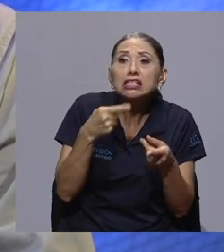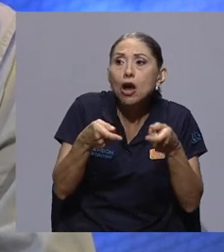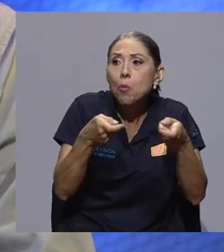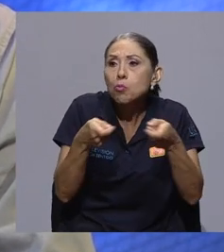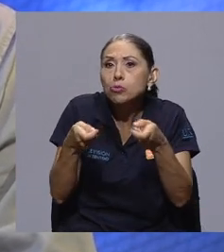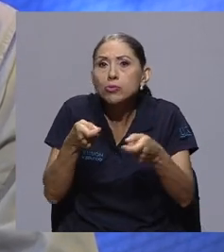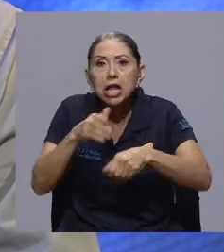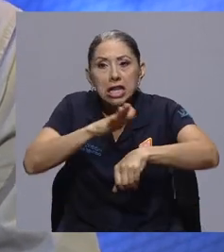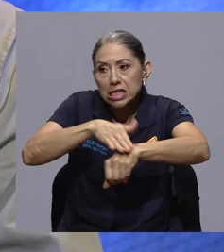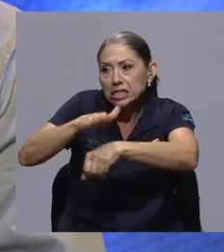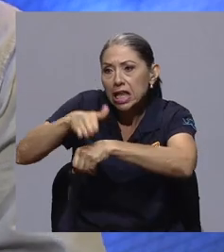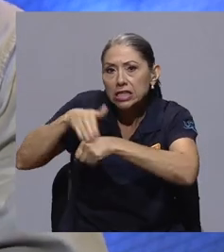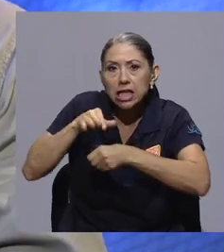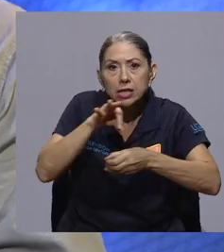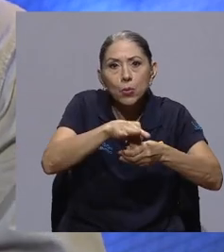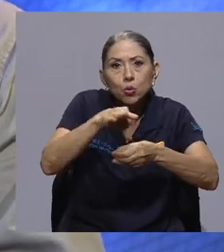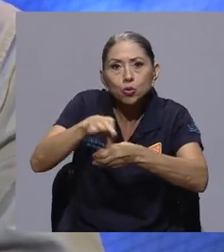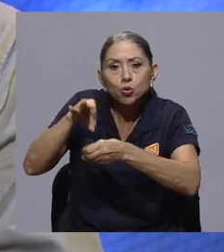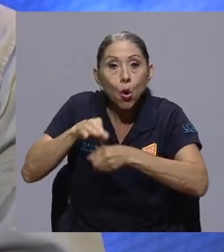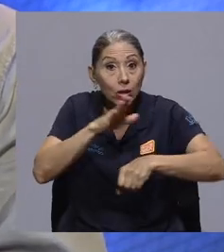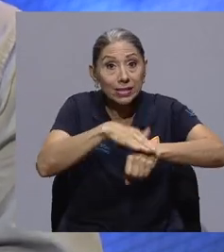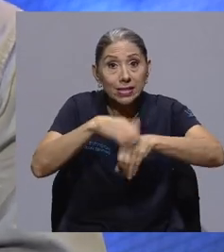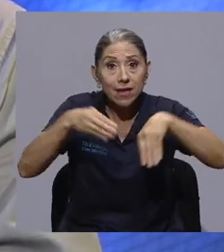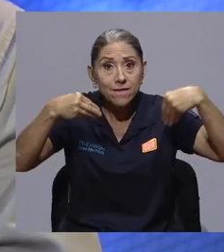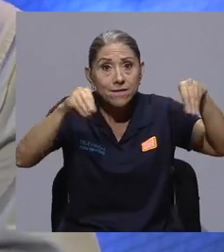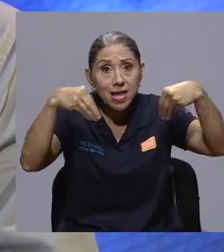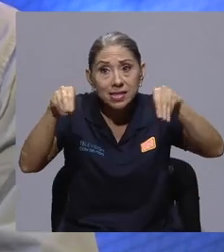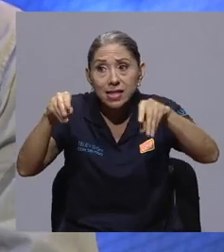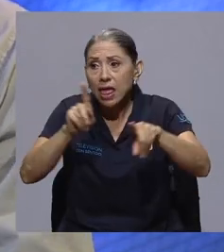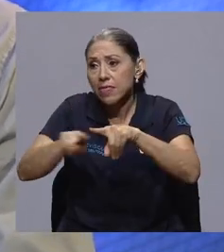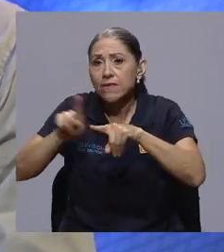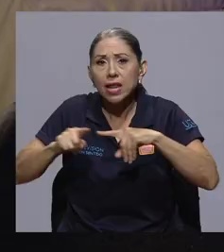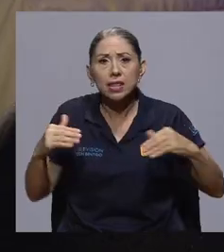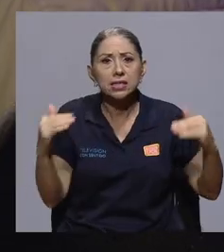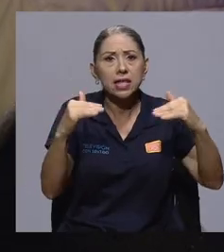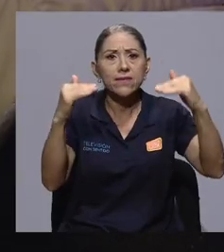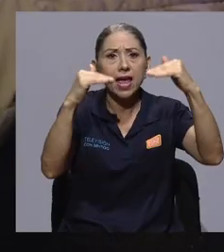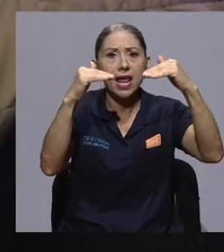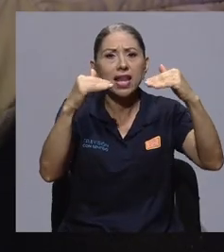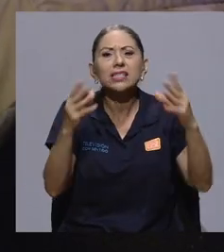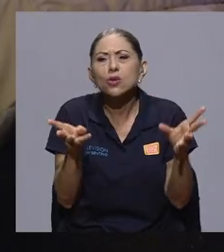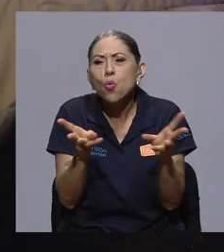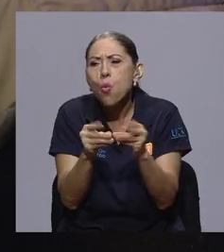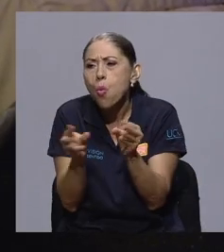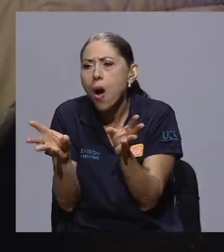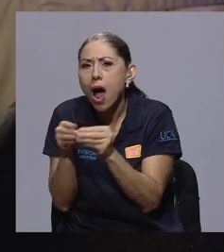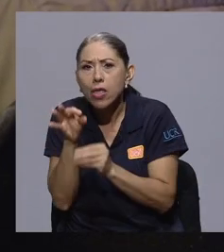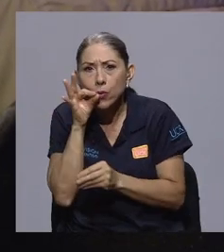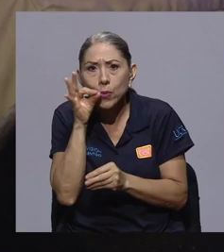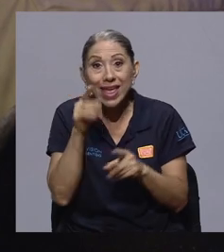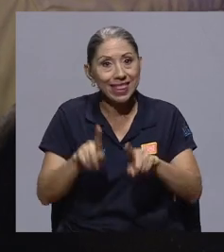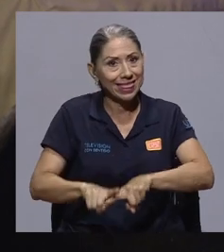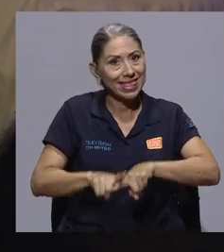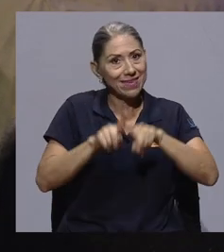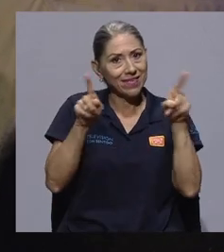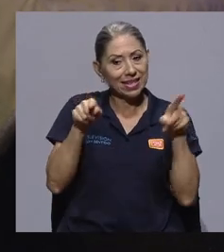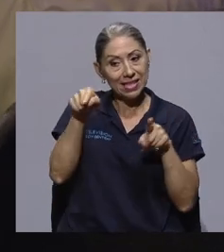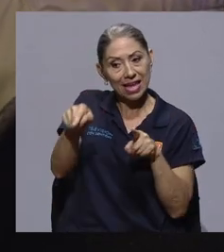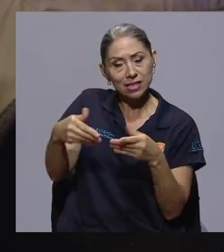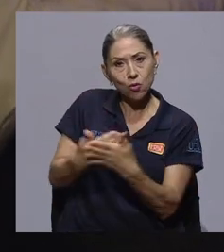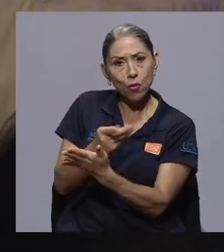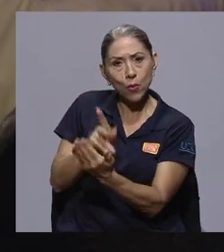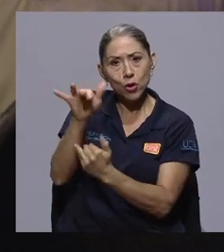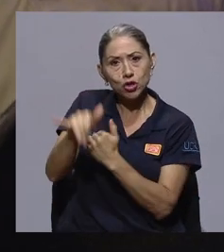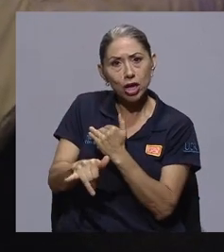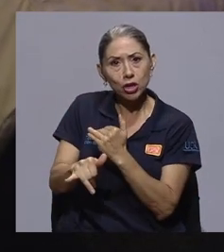y de venta, diferentes niveles, cantidades que se tenía, y con una diferencia. Este nuevo proyecto